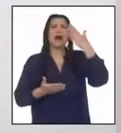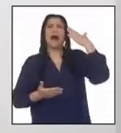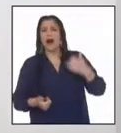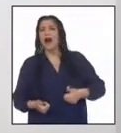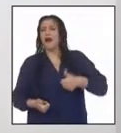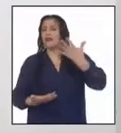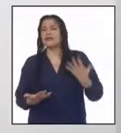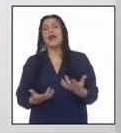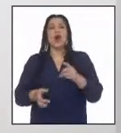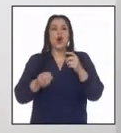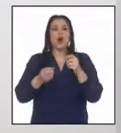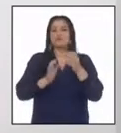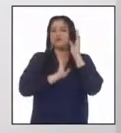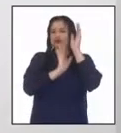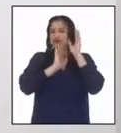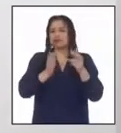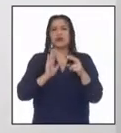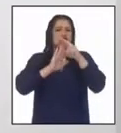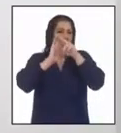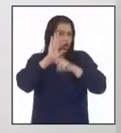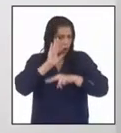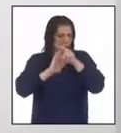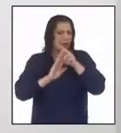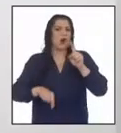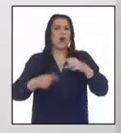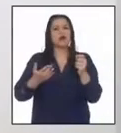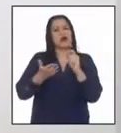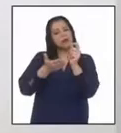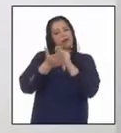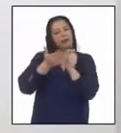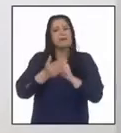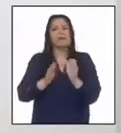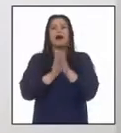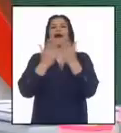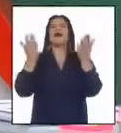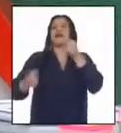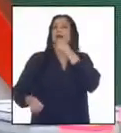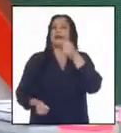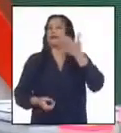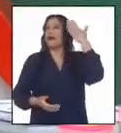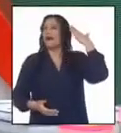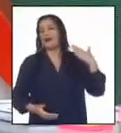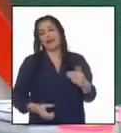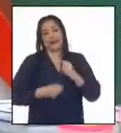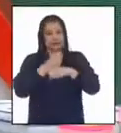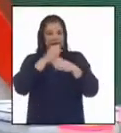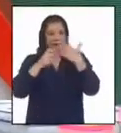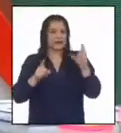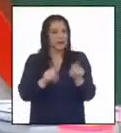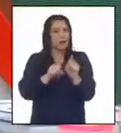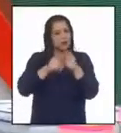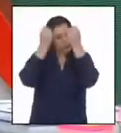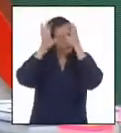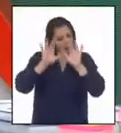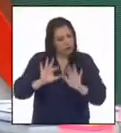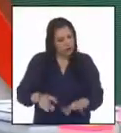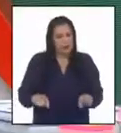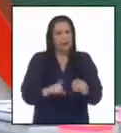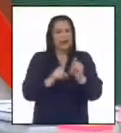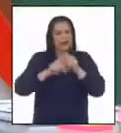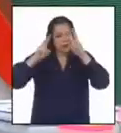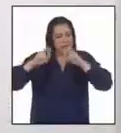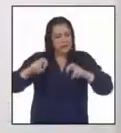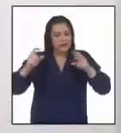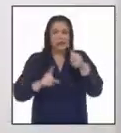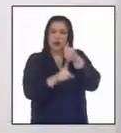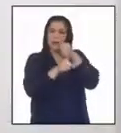discursos, normas legales o notas de la prensa de ese momento. Así como los informes y estudios de los historiadores